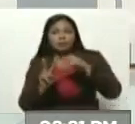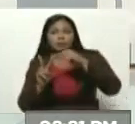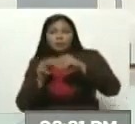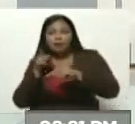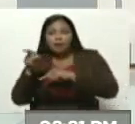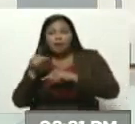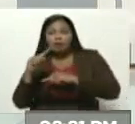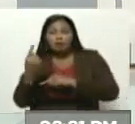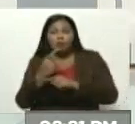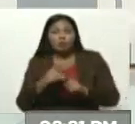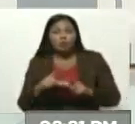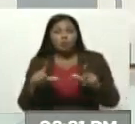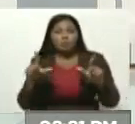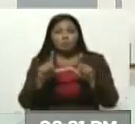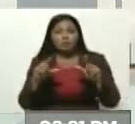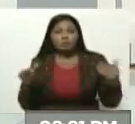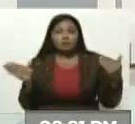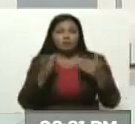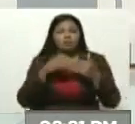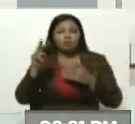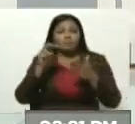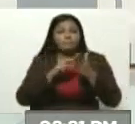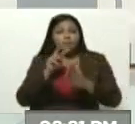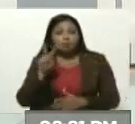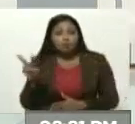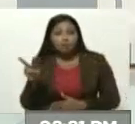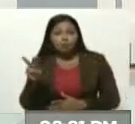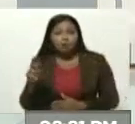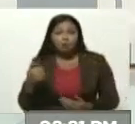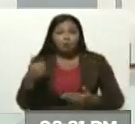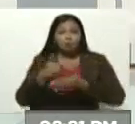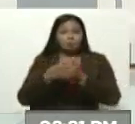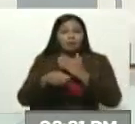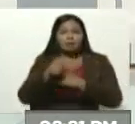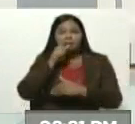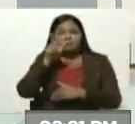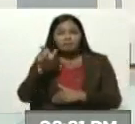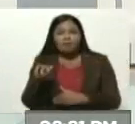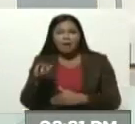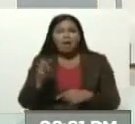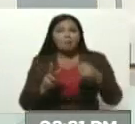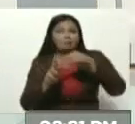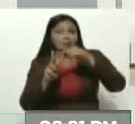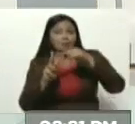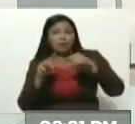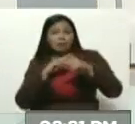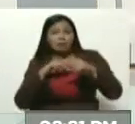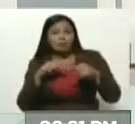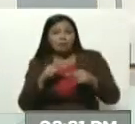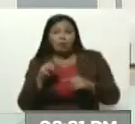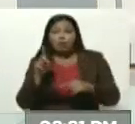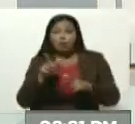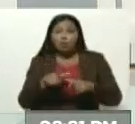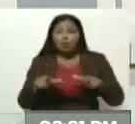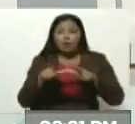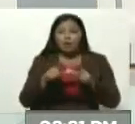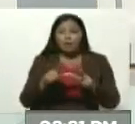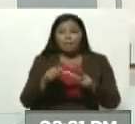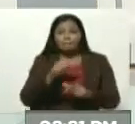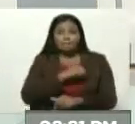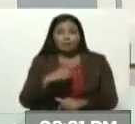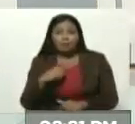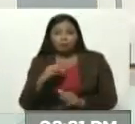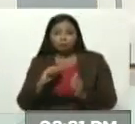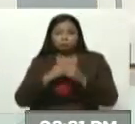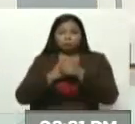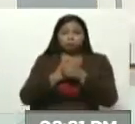El único canal que fue cerrado en el 2002 cuando el golpe de Estado fue Venezolanas de Televisión. Y mientras los medios privados transmitían